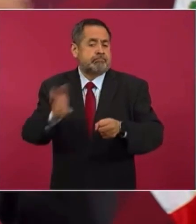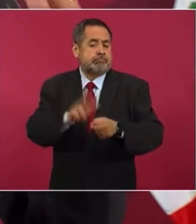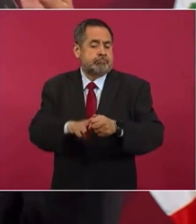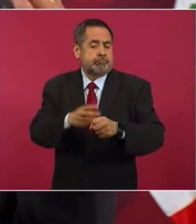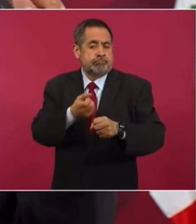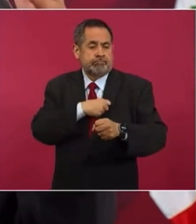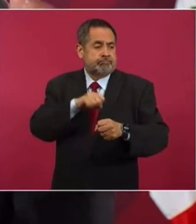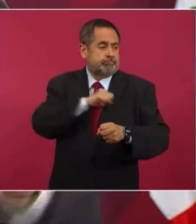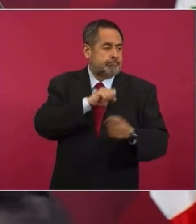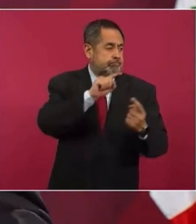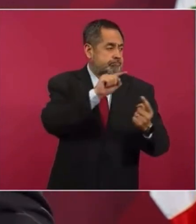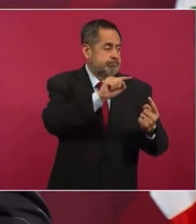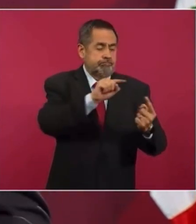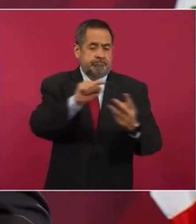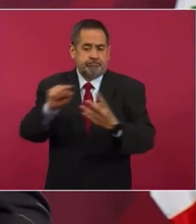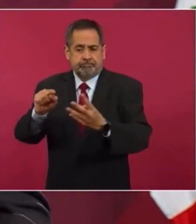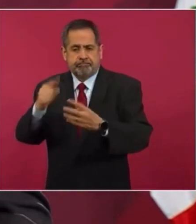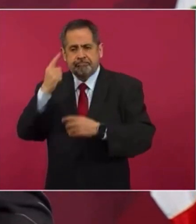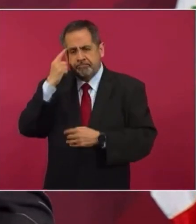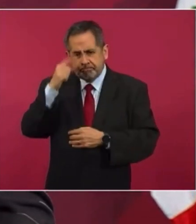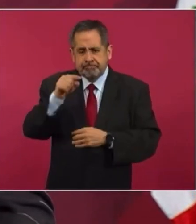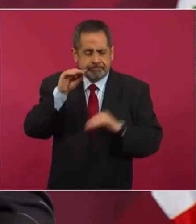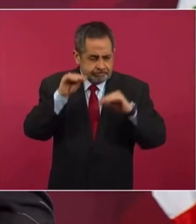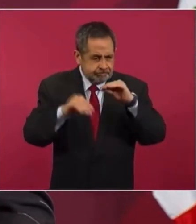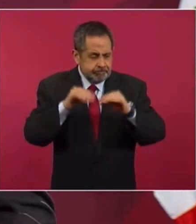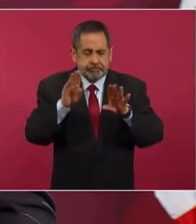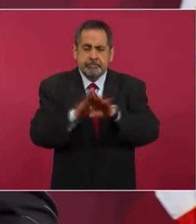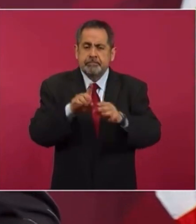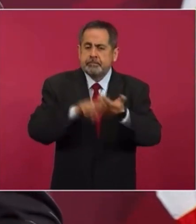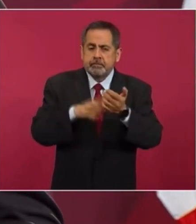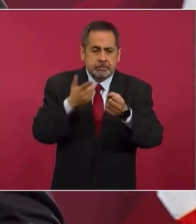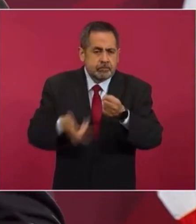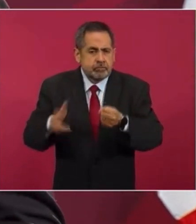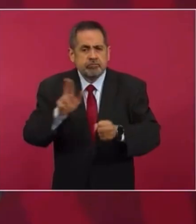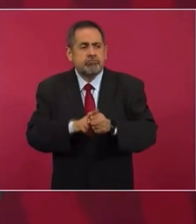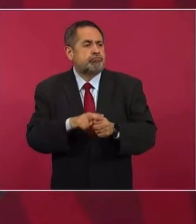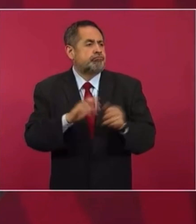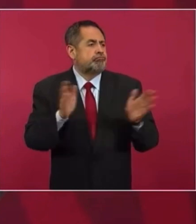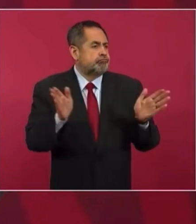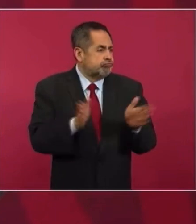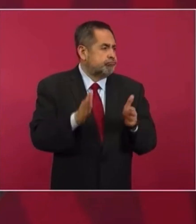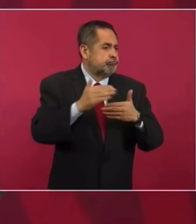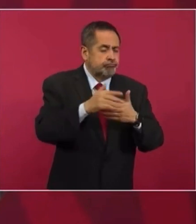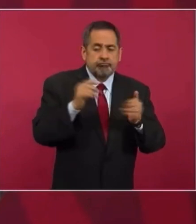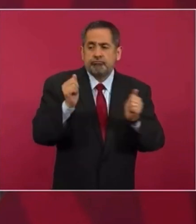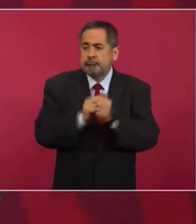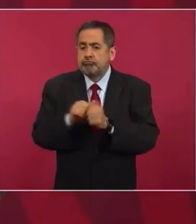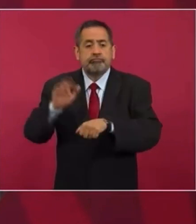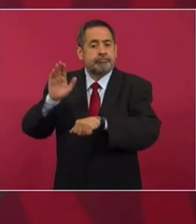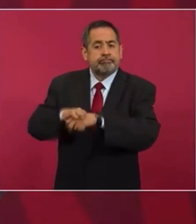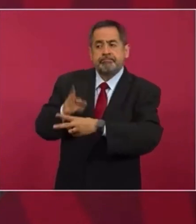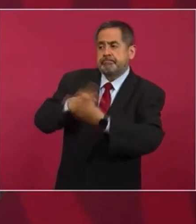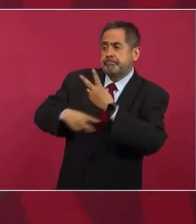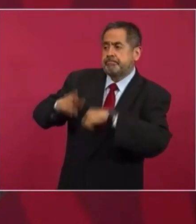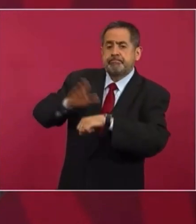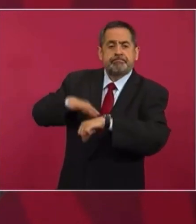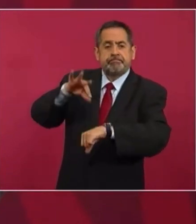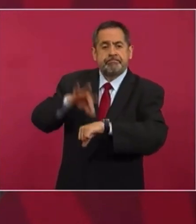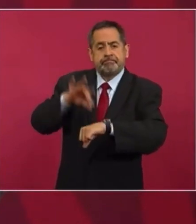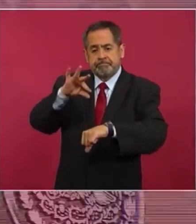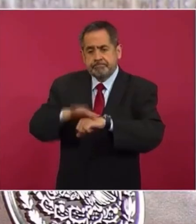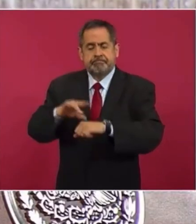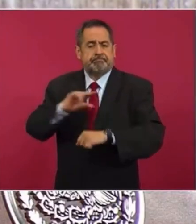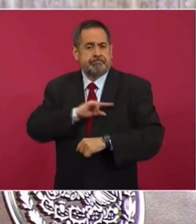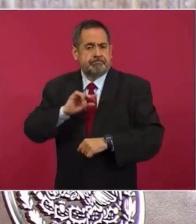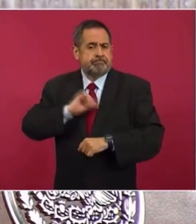que funcionen centros de salud, hospitales, con médicos, especialistas,